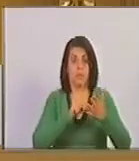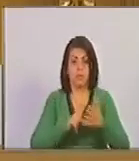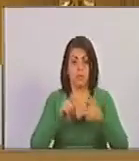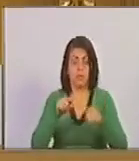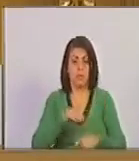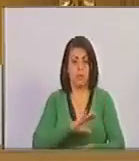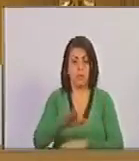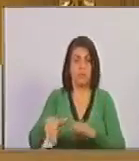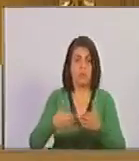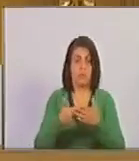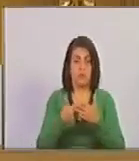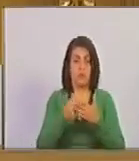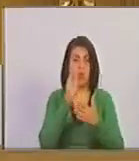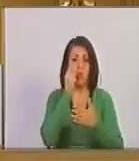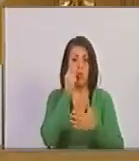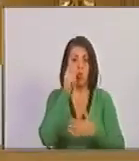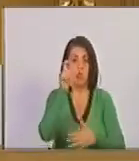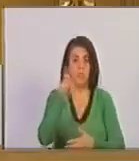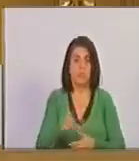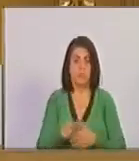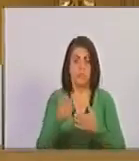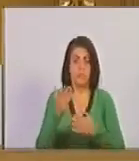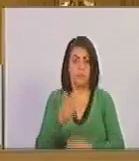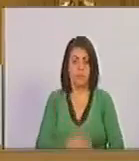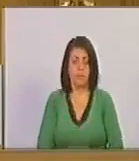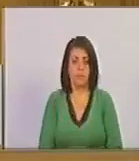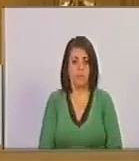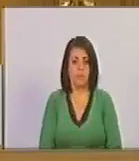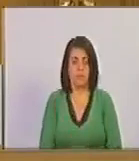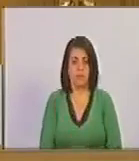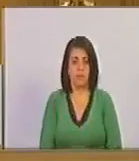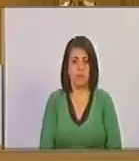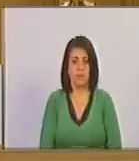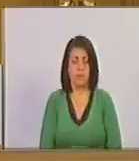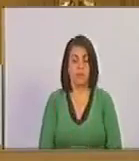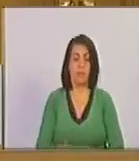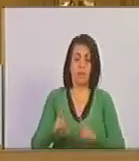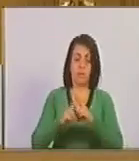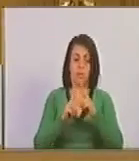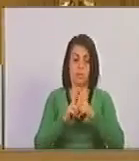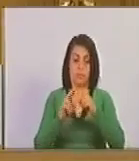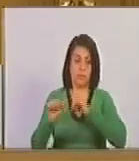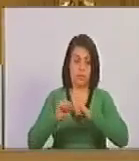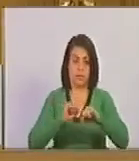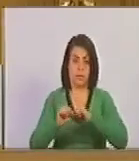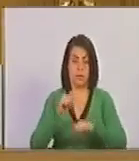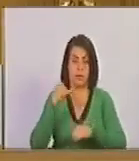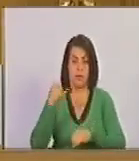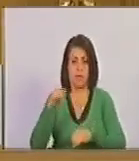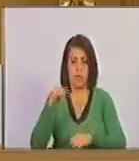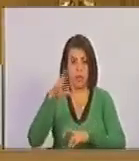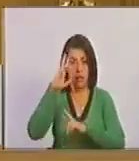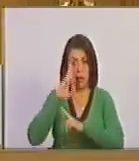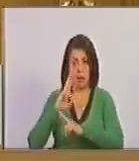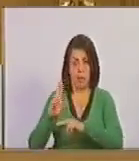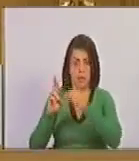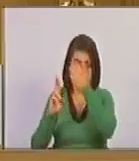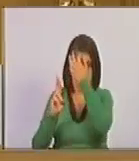tuvo un hombre que los que conocemos del movimiento izquierda respetamos,